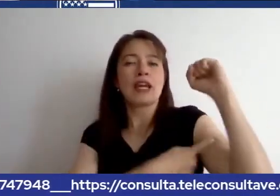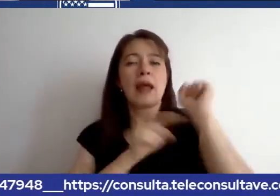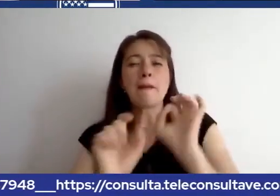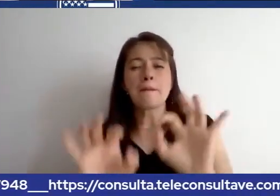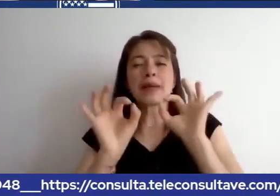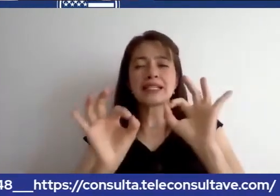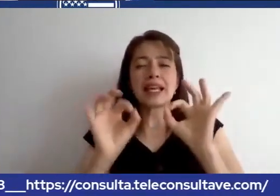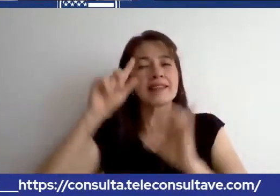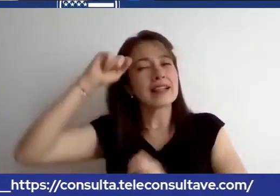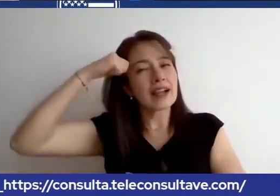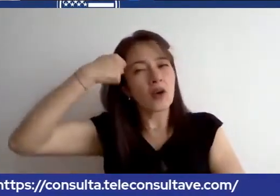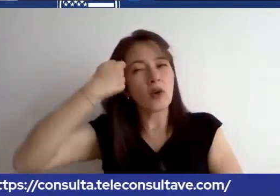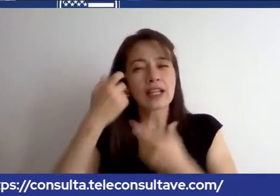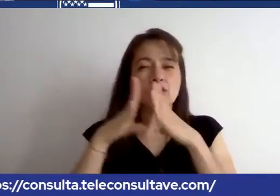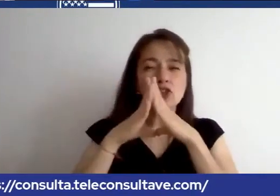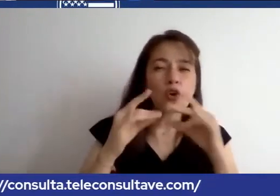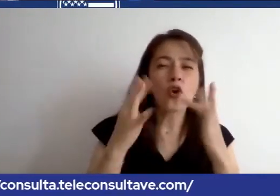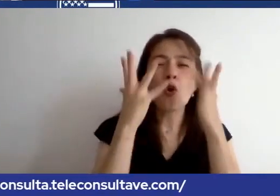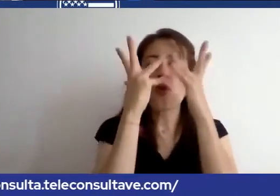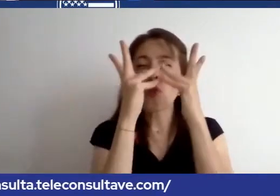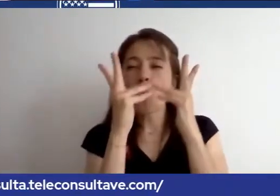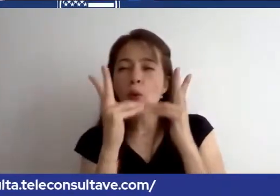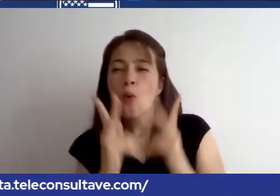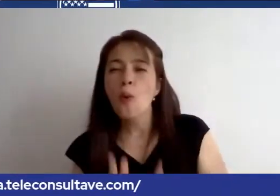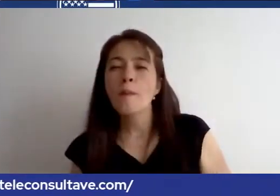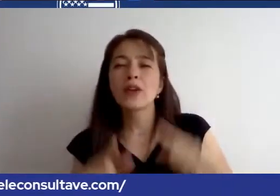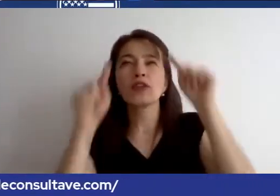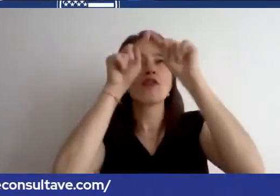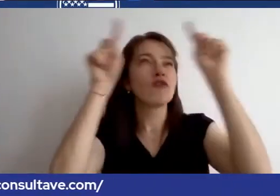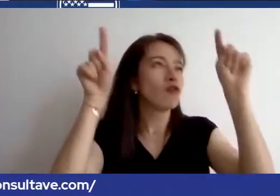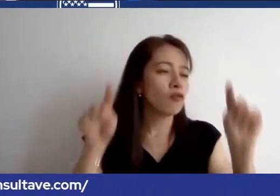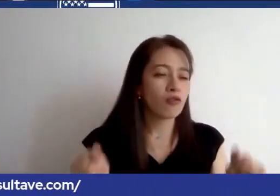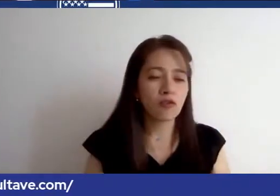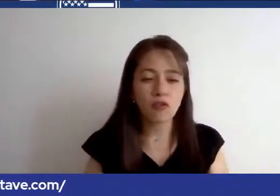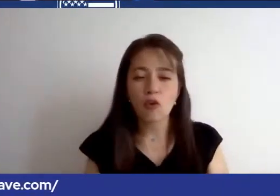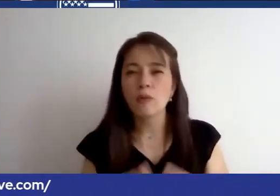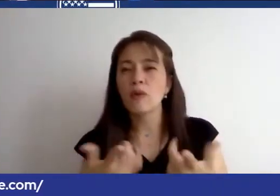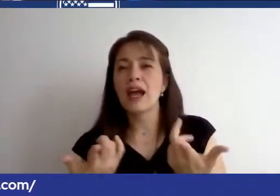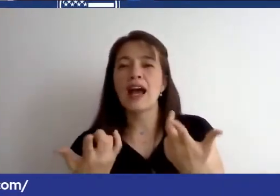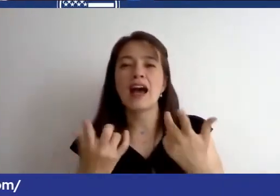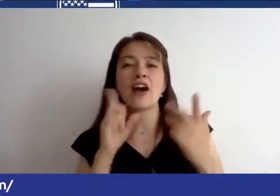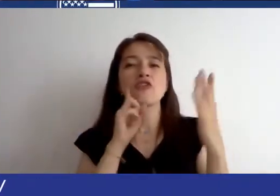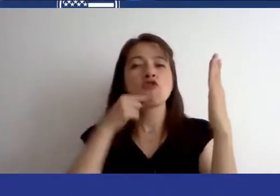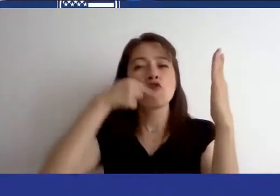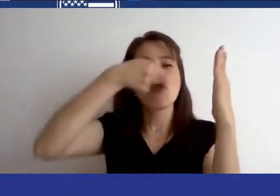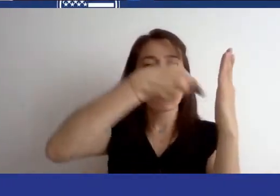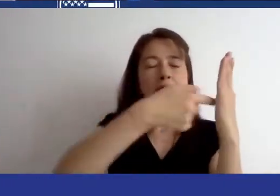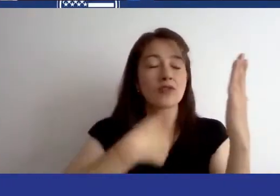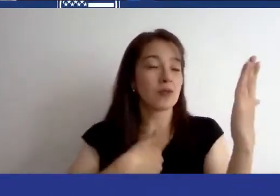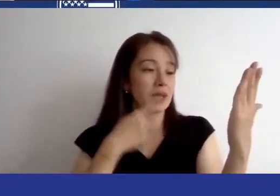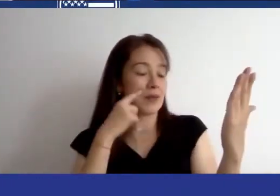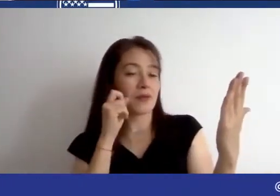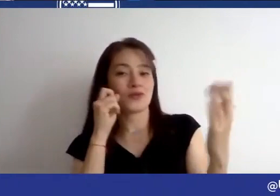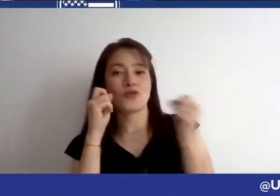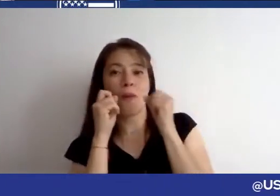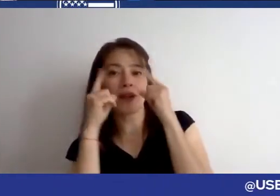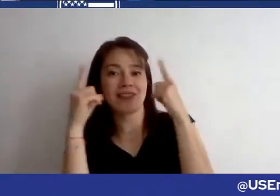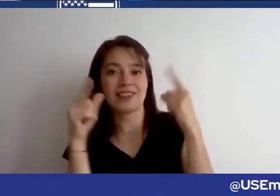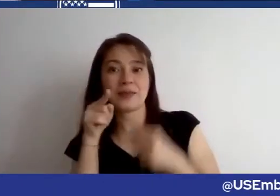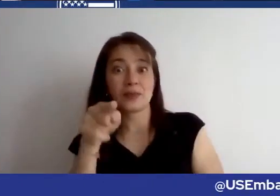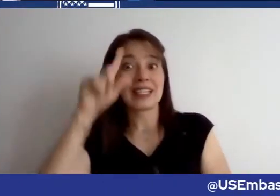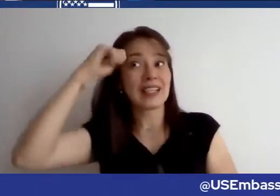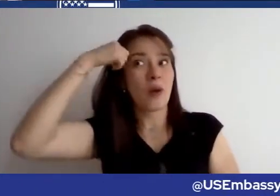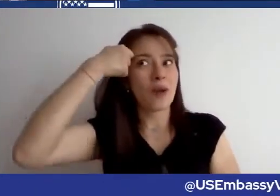números de formularios y abrevaciones me quedó impresionado tenemos